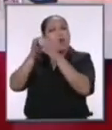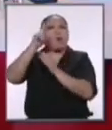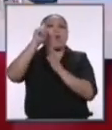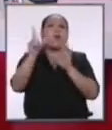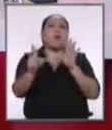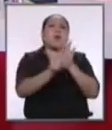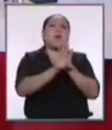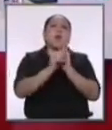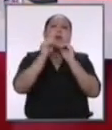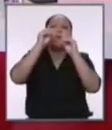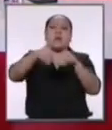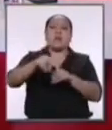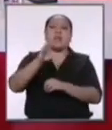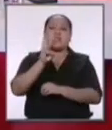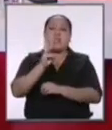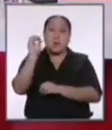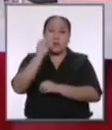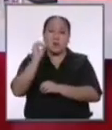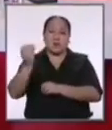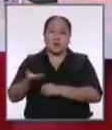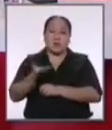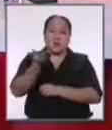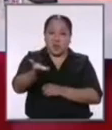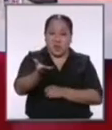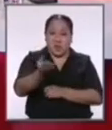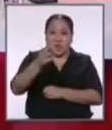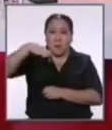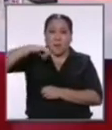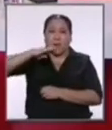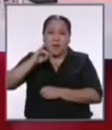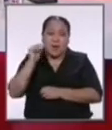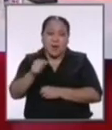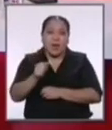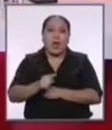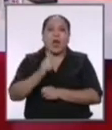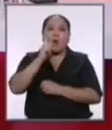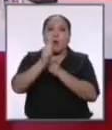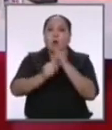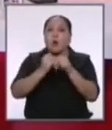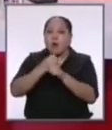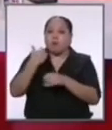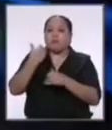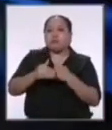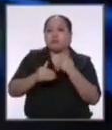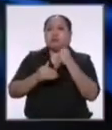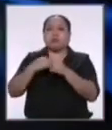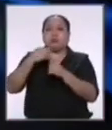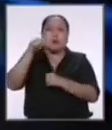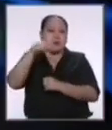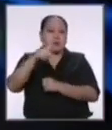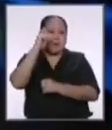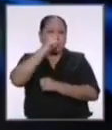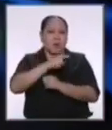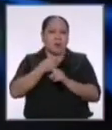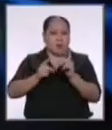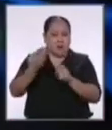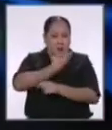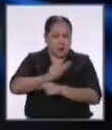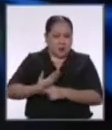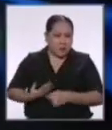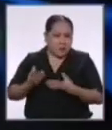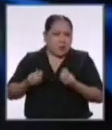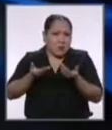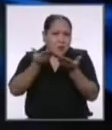consagra el 6% del PBI anual a la educación se avanza cuando sabemos que esto es complicado pero desde el gobierno se puede hacer mucho